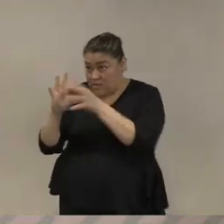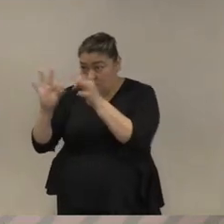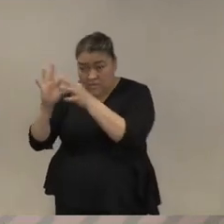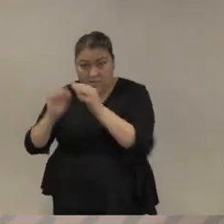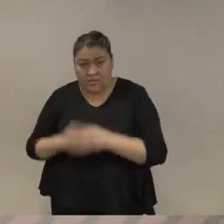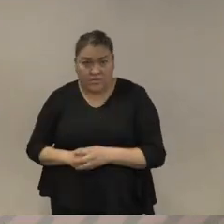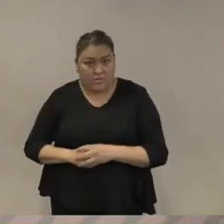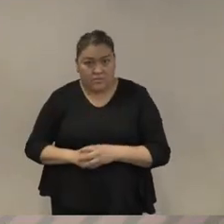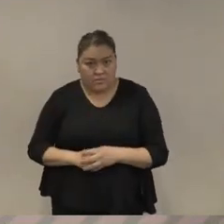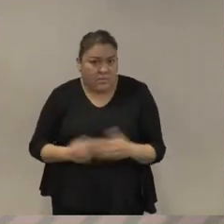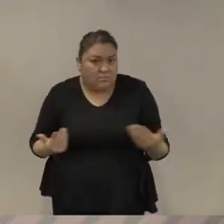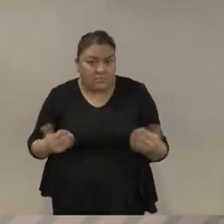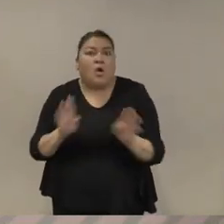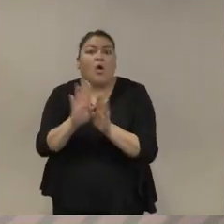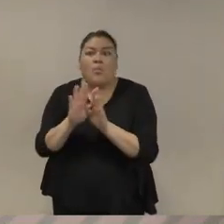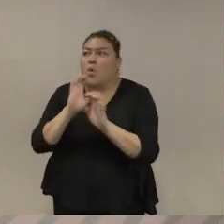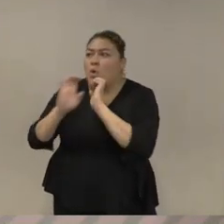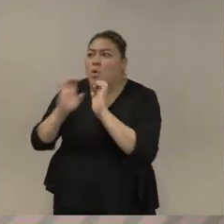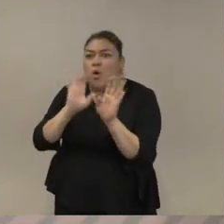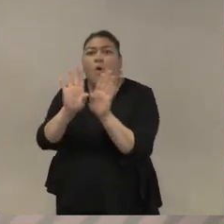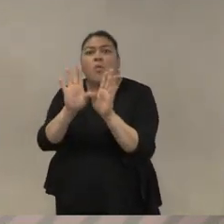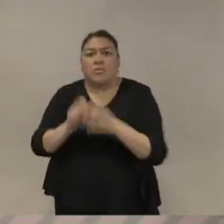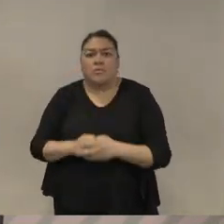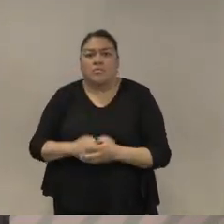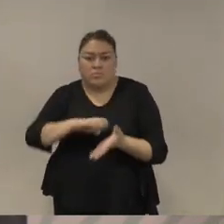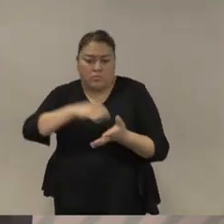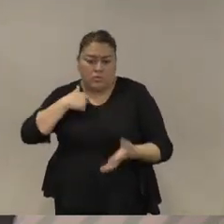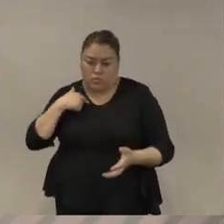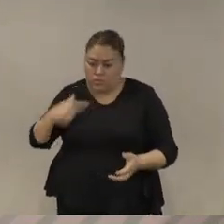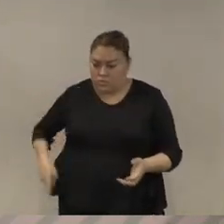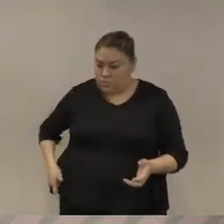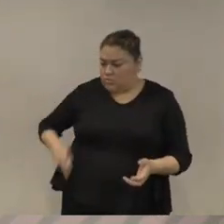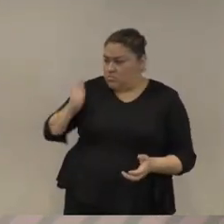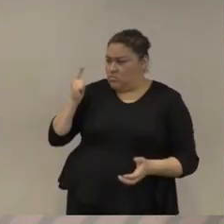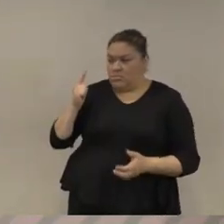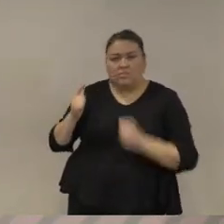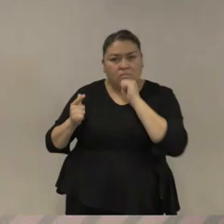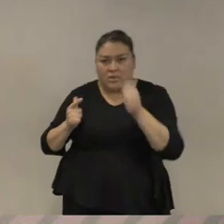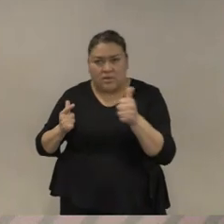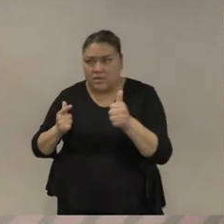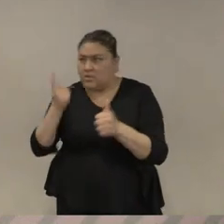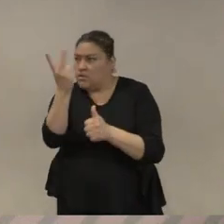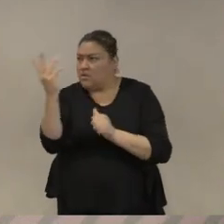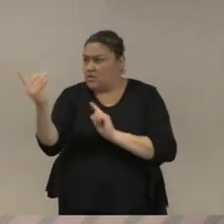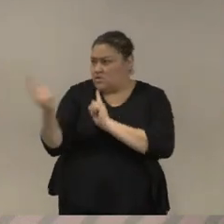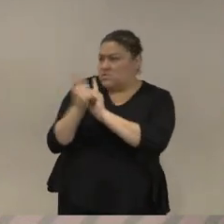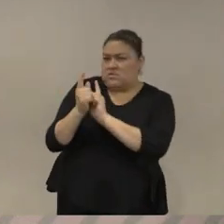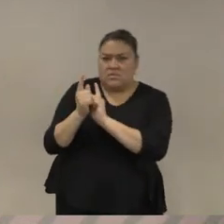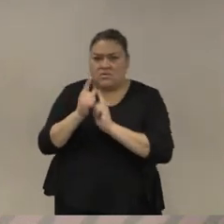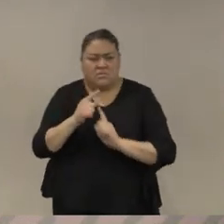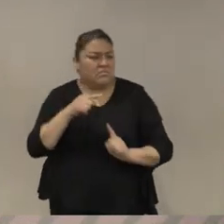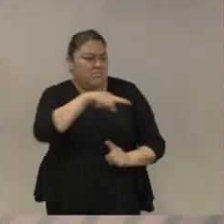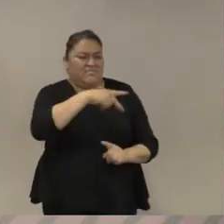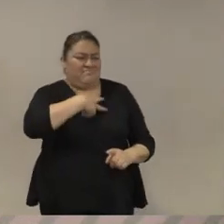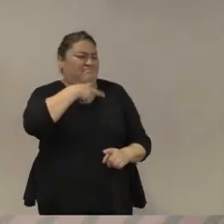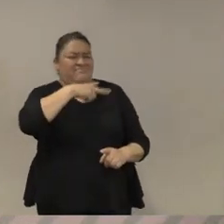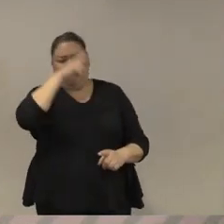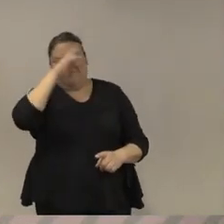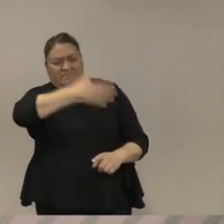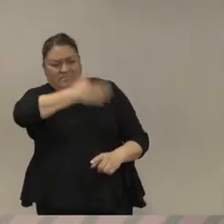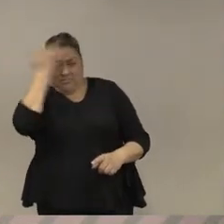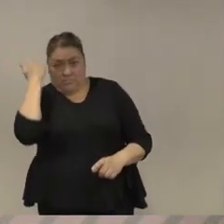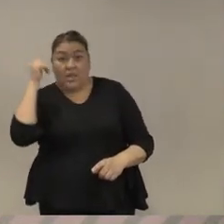pasando allá afuera porque yo no estoy cargando un arma como alguna vez me lo dijeron en fuerza civil en Monterrey en Nuevo León